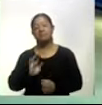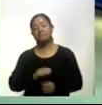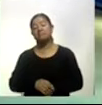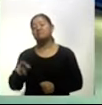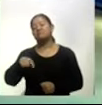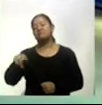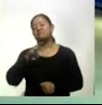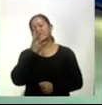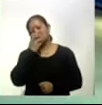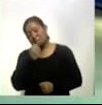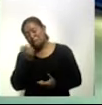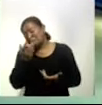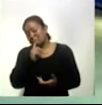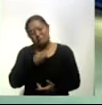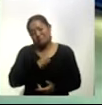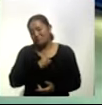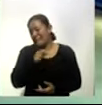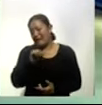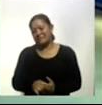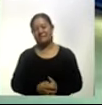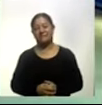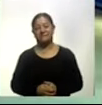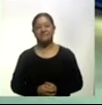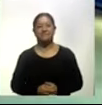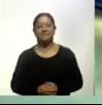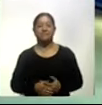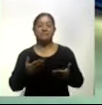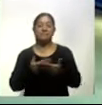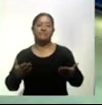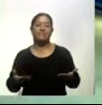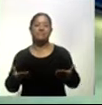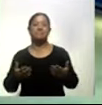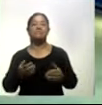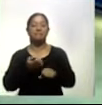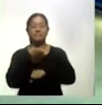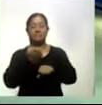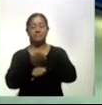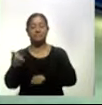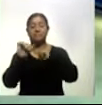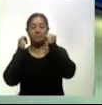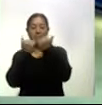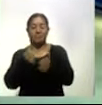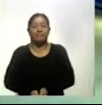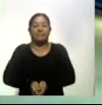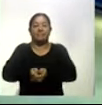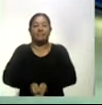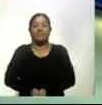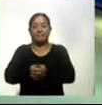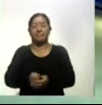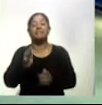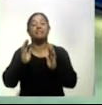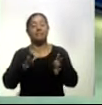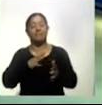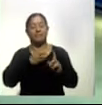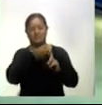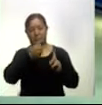del Barcelona. Por otra parte vamos al ámbito estatal y es que la asociación de voleibol ya está comenzando a formar un protocolo